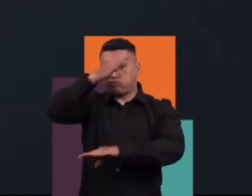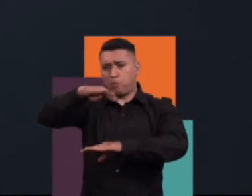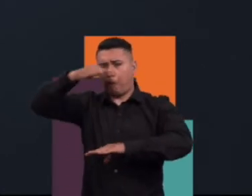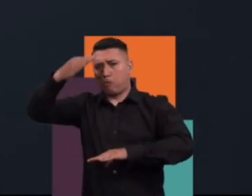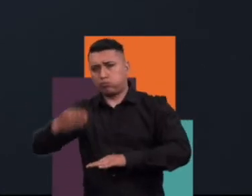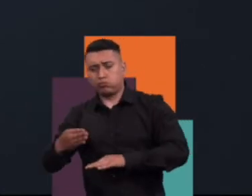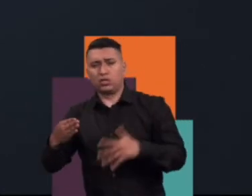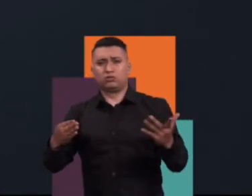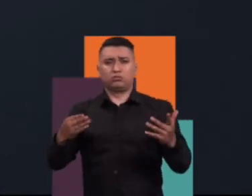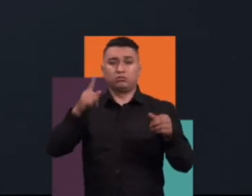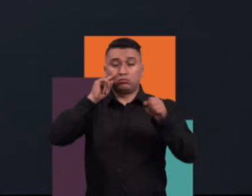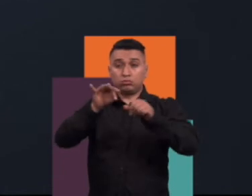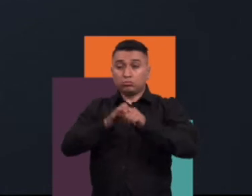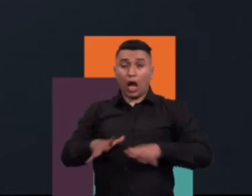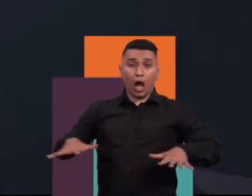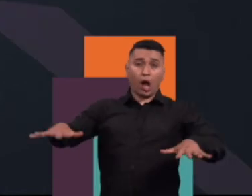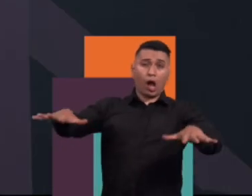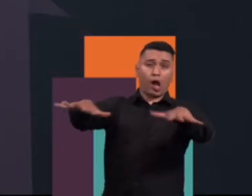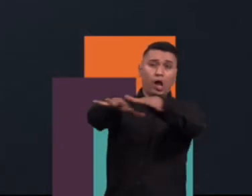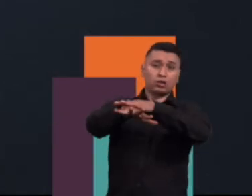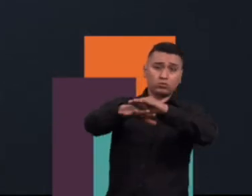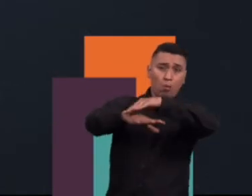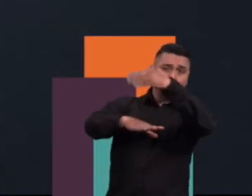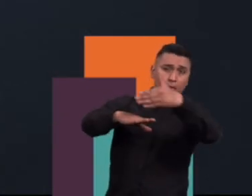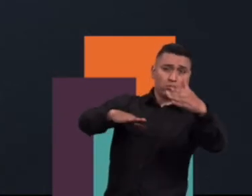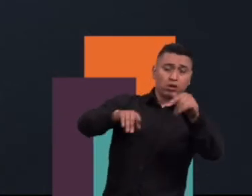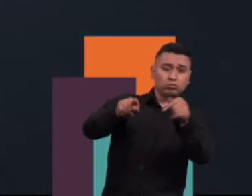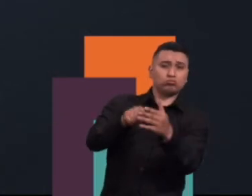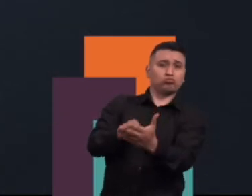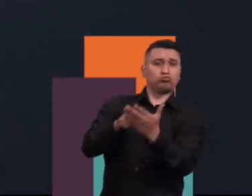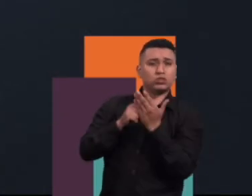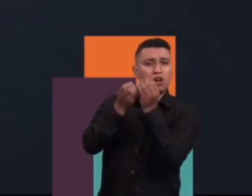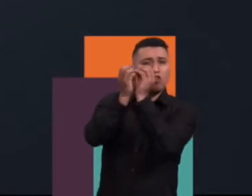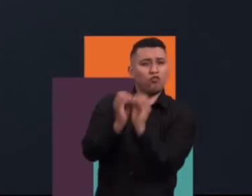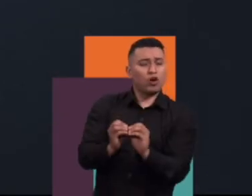montañas, paisajes, relatando de manera gráfica la aventura.